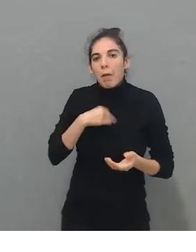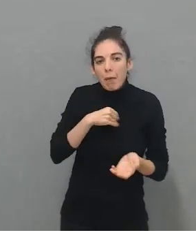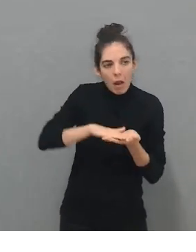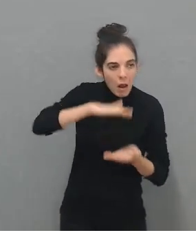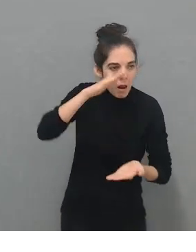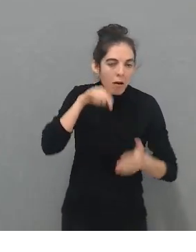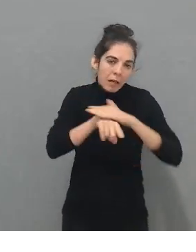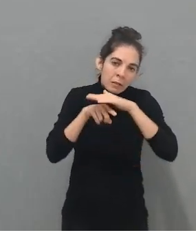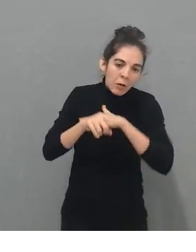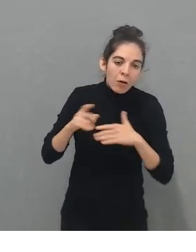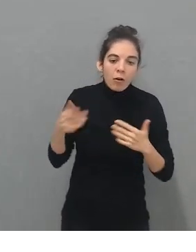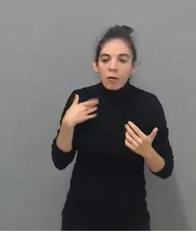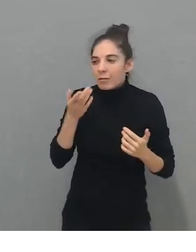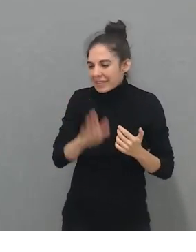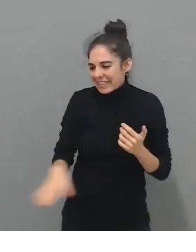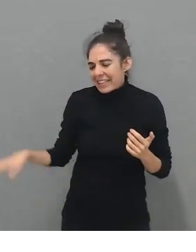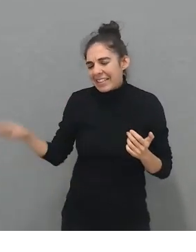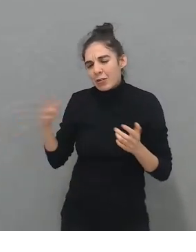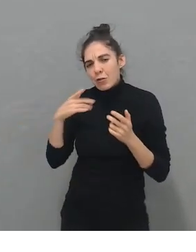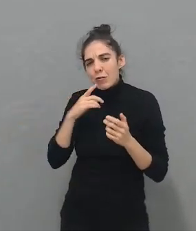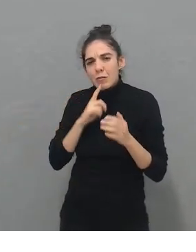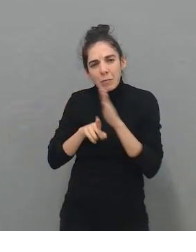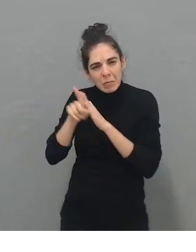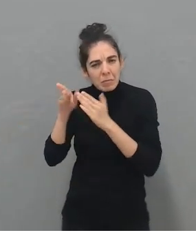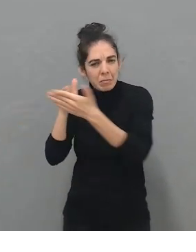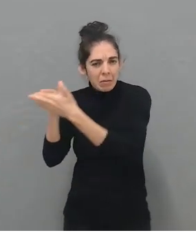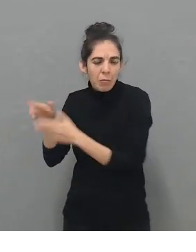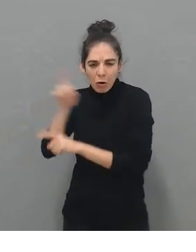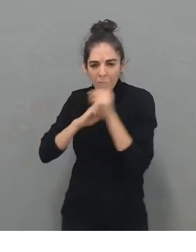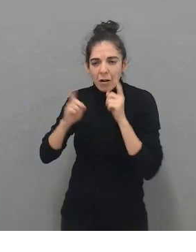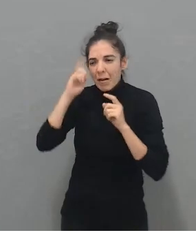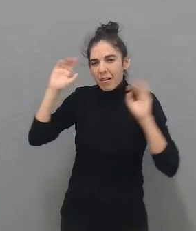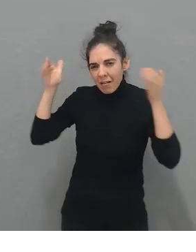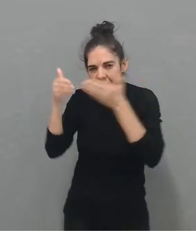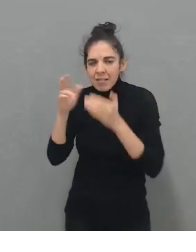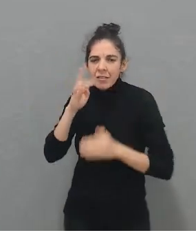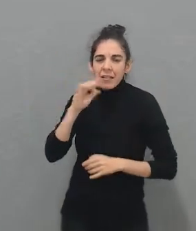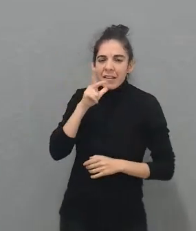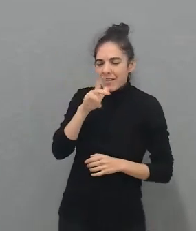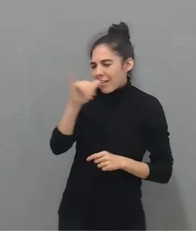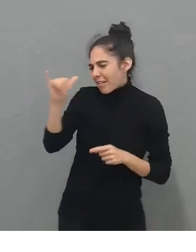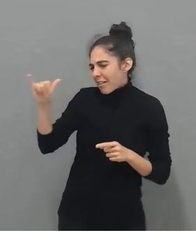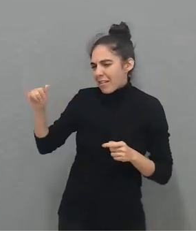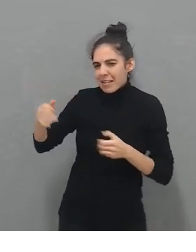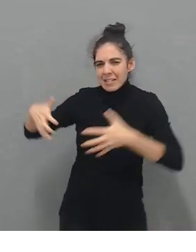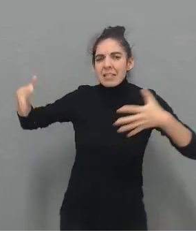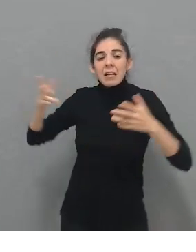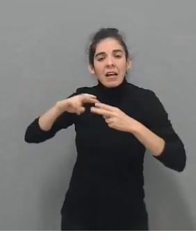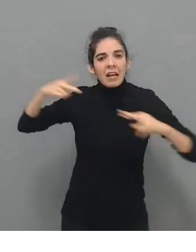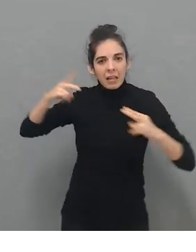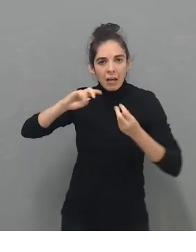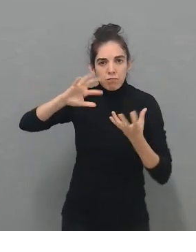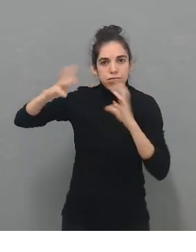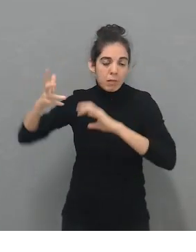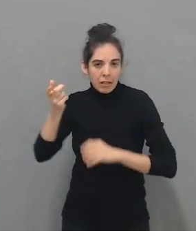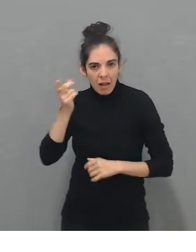dificultades en el desarrollo, muchos niños con trastorno del espectro autista, muchos niños TDAH, muchos niños con mutaciones genéticas, las dificultades en el día